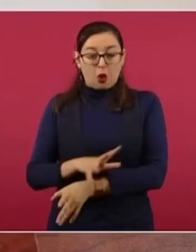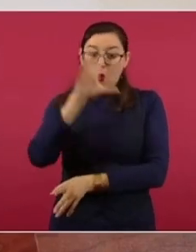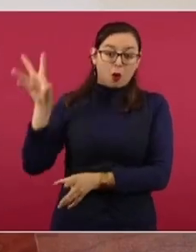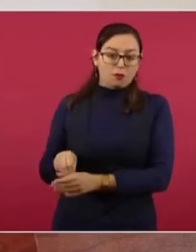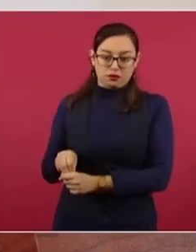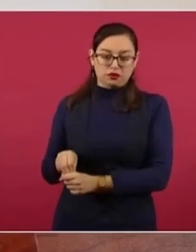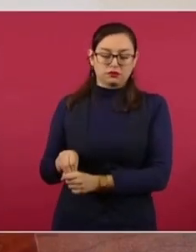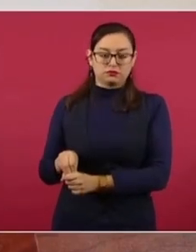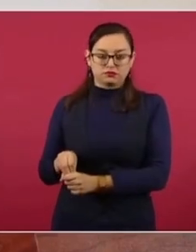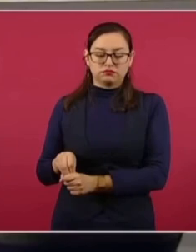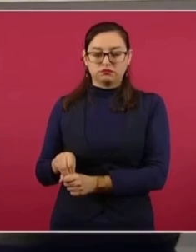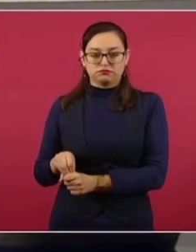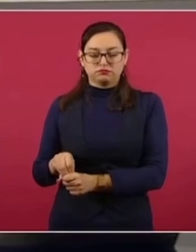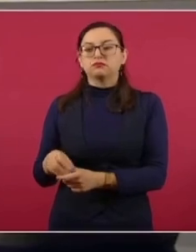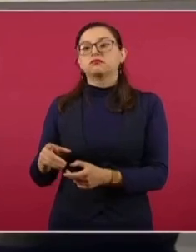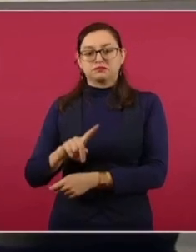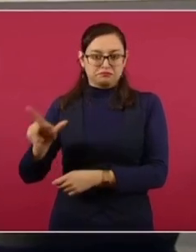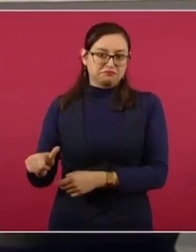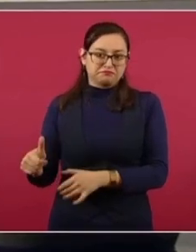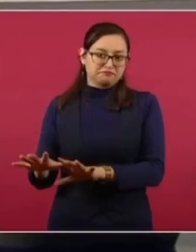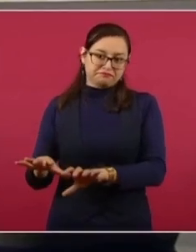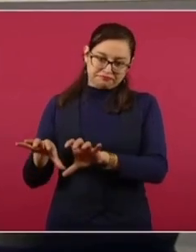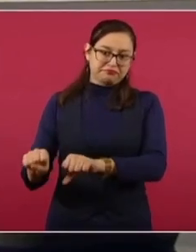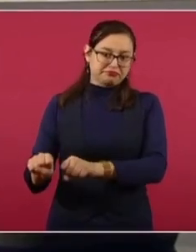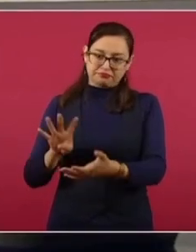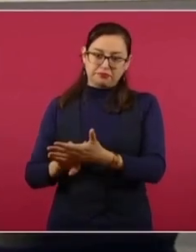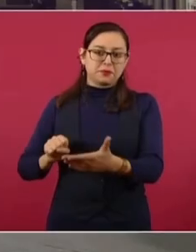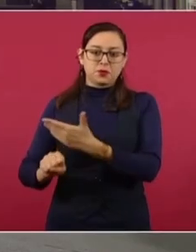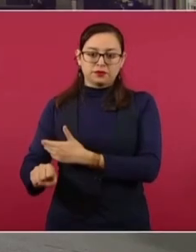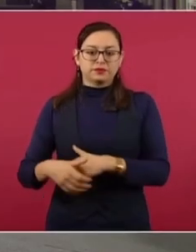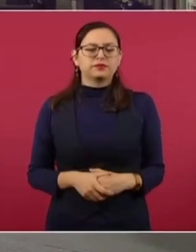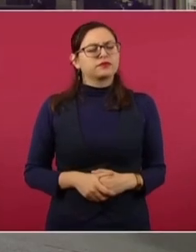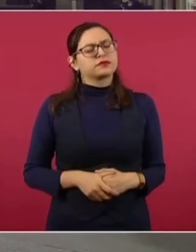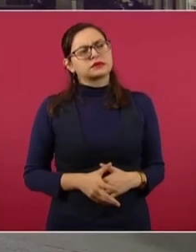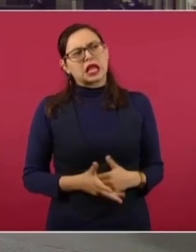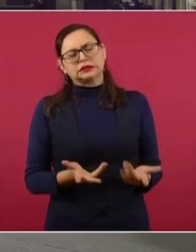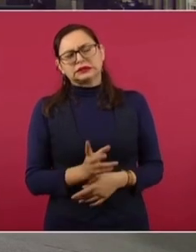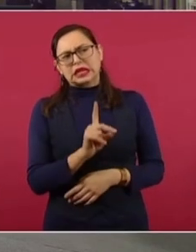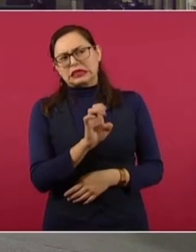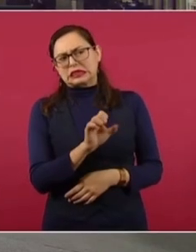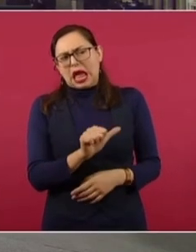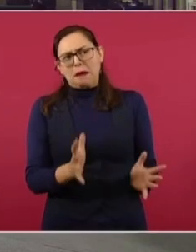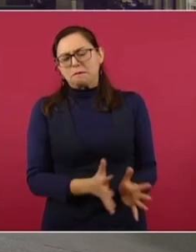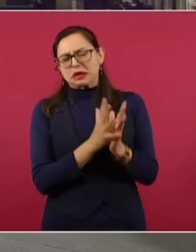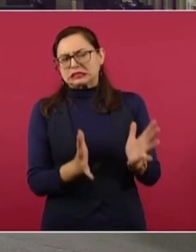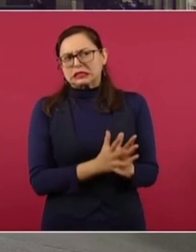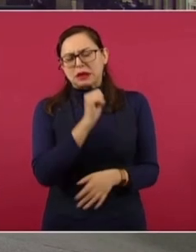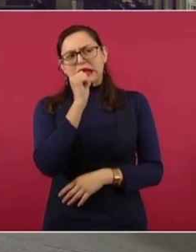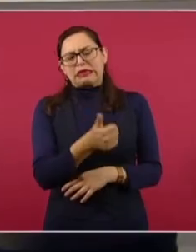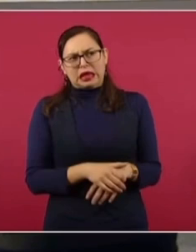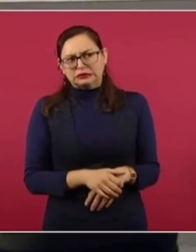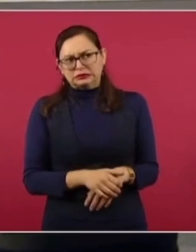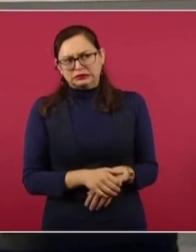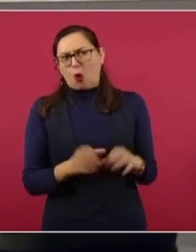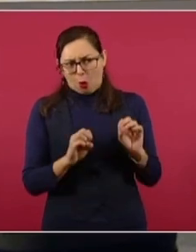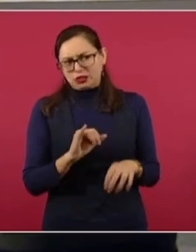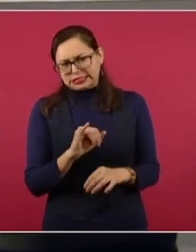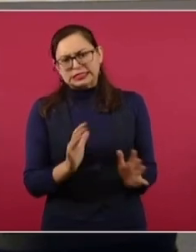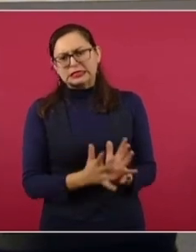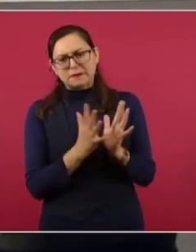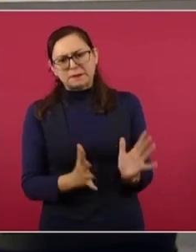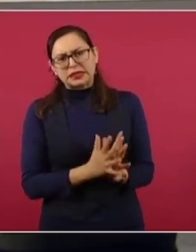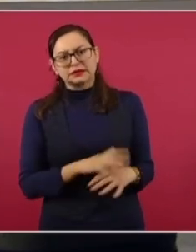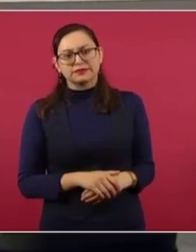investigación y la aprehensión del señor Carlos Quintero. Cuando dice que no tuvo participación directa, ¿entonces en qué sí participó la DEA? Es que a veces